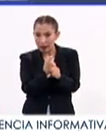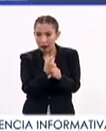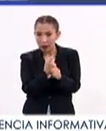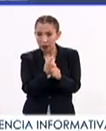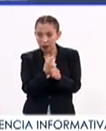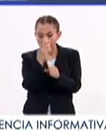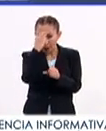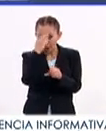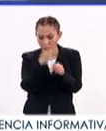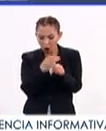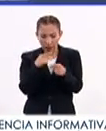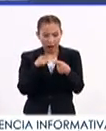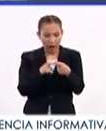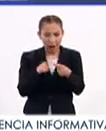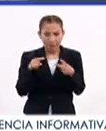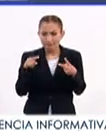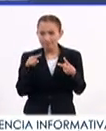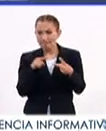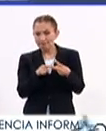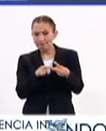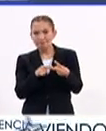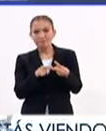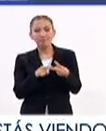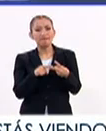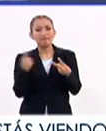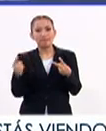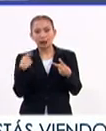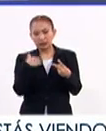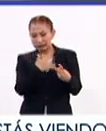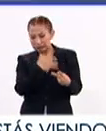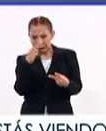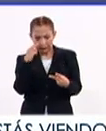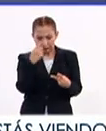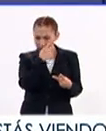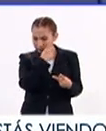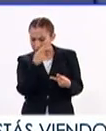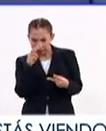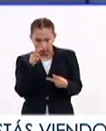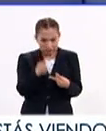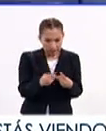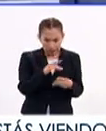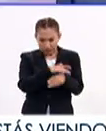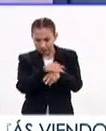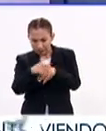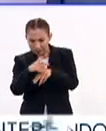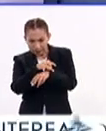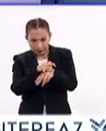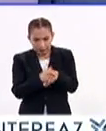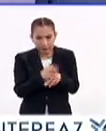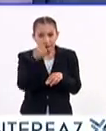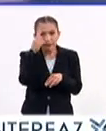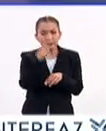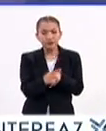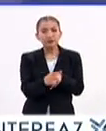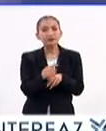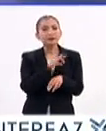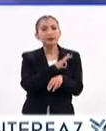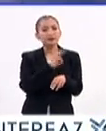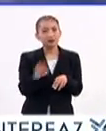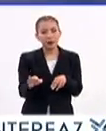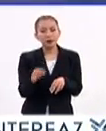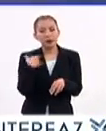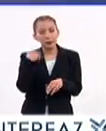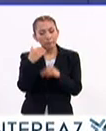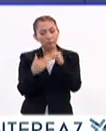la memoria, de los sentidos, de la visión, del tacto, para que puedan